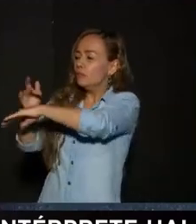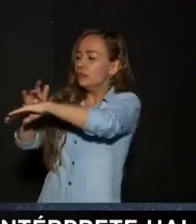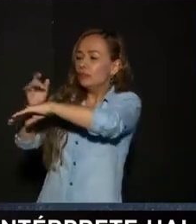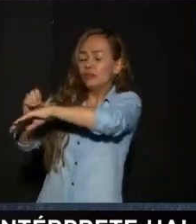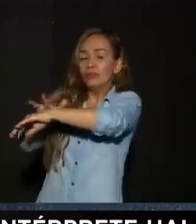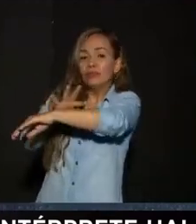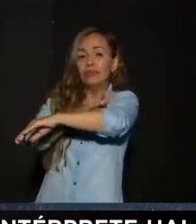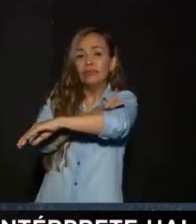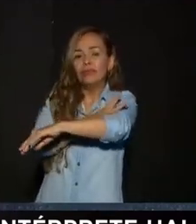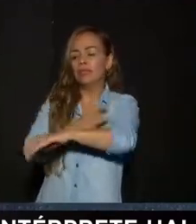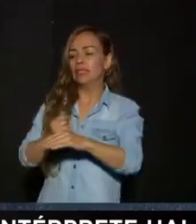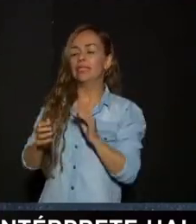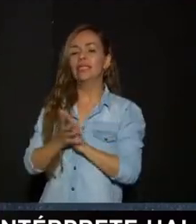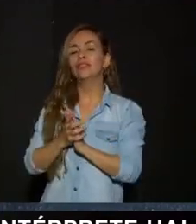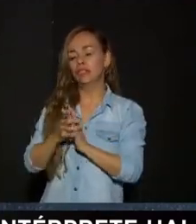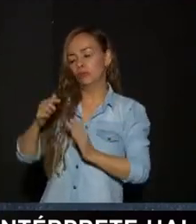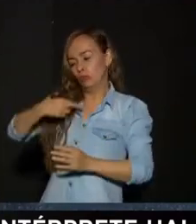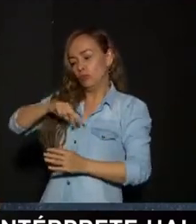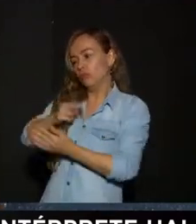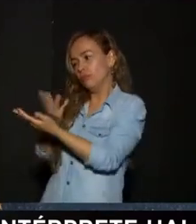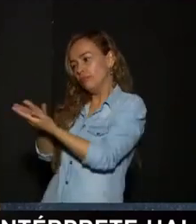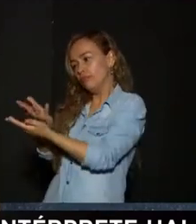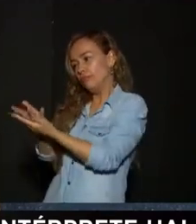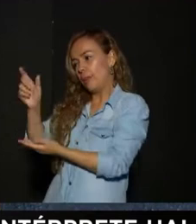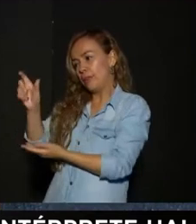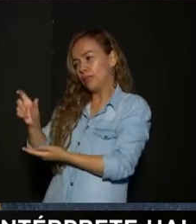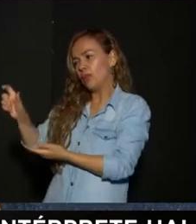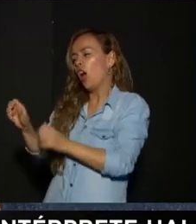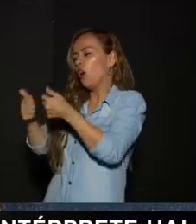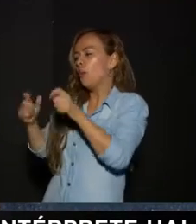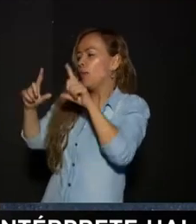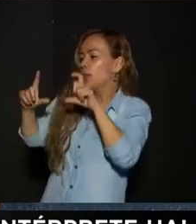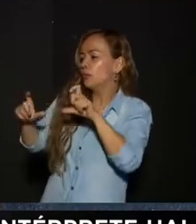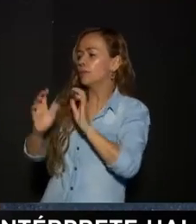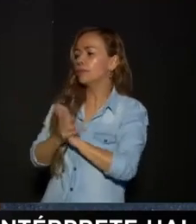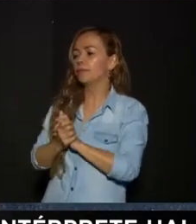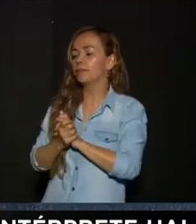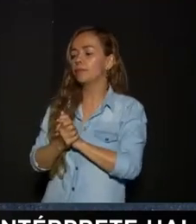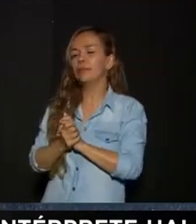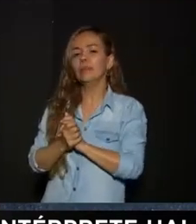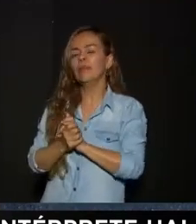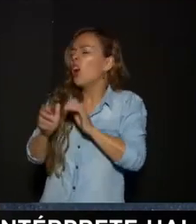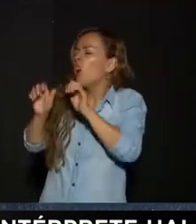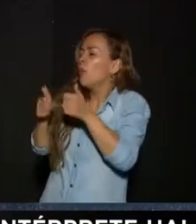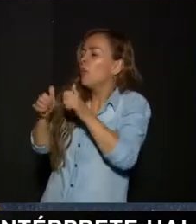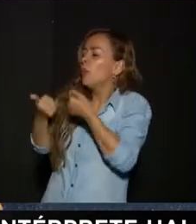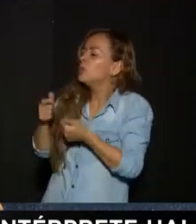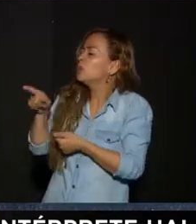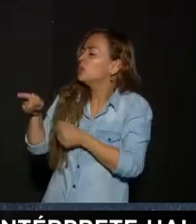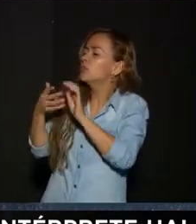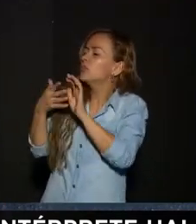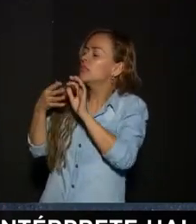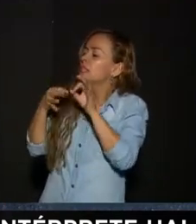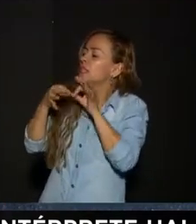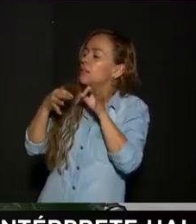precisamente Ahí es donde nosotros Podemos dar unos tips Para que las personas Conozcan Entonces Por ejemplo ¿Cómo es pedir Por ejemplo En redes sociales? Porque no es lo mismo